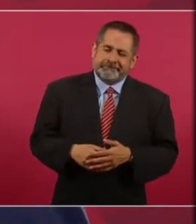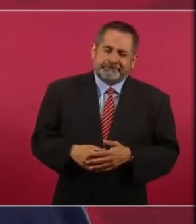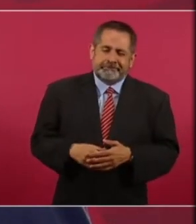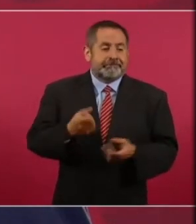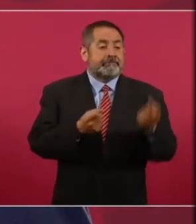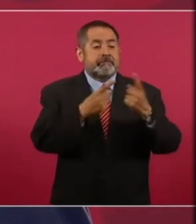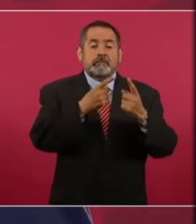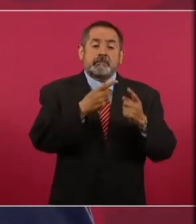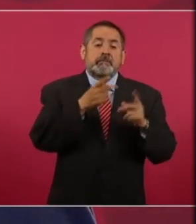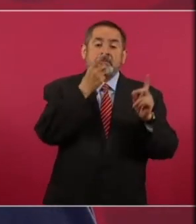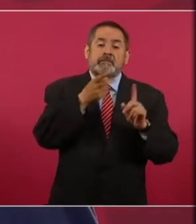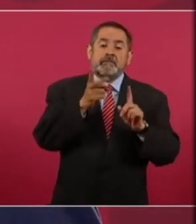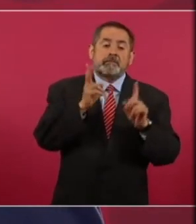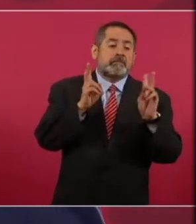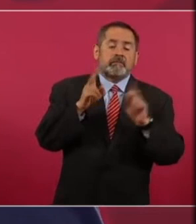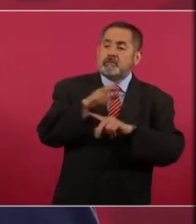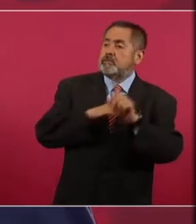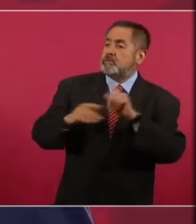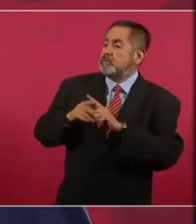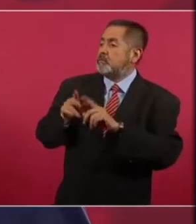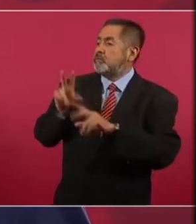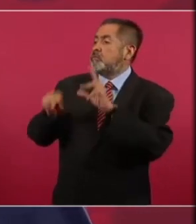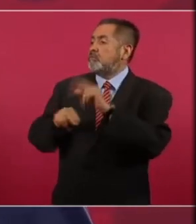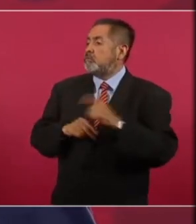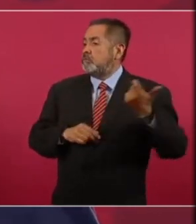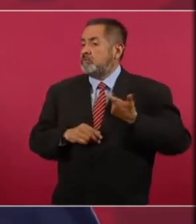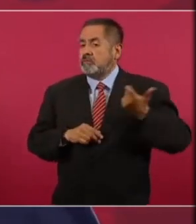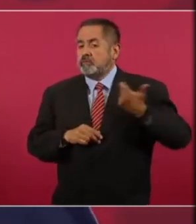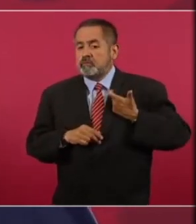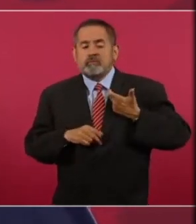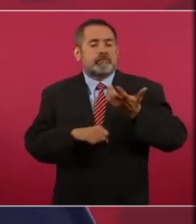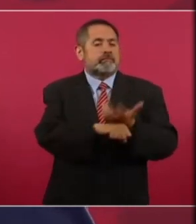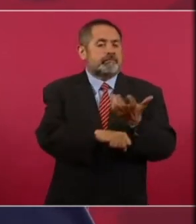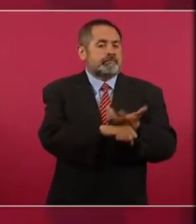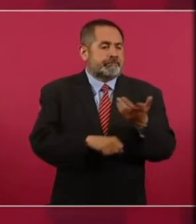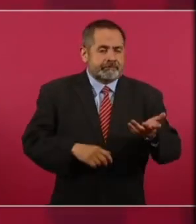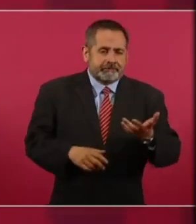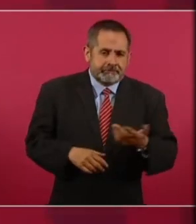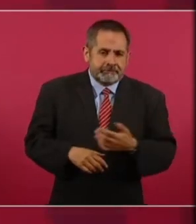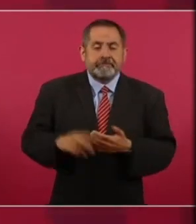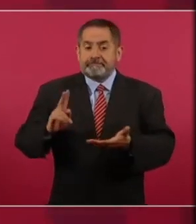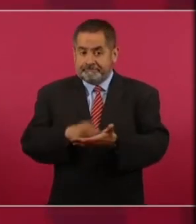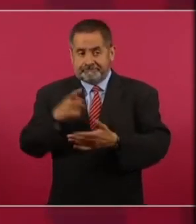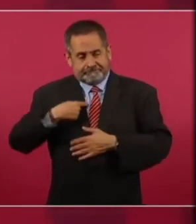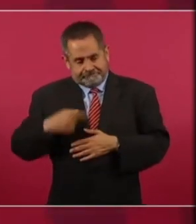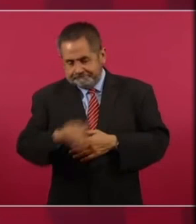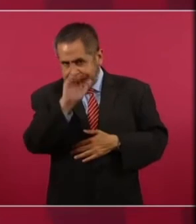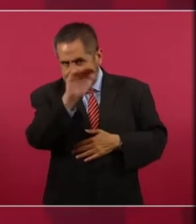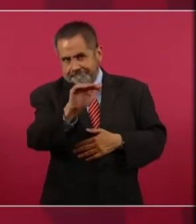financiados por gobierno de Estados Unidos es una demanda permanente que tenemos